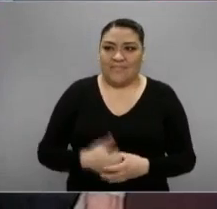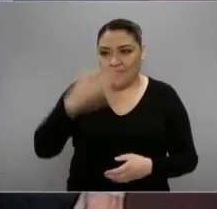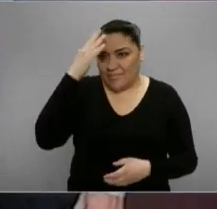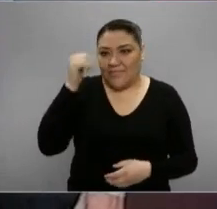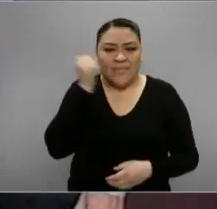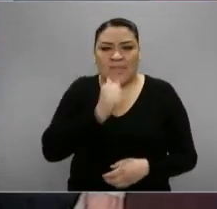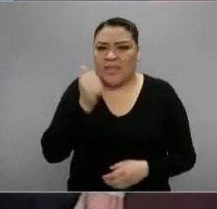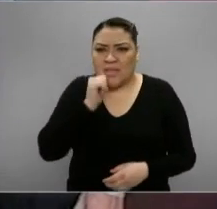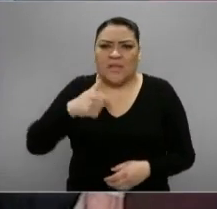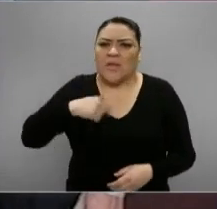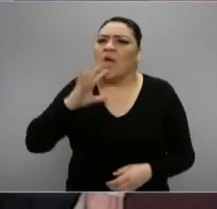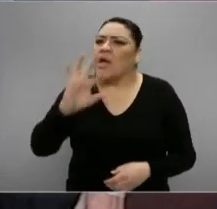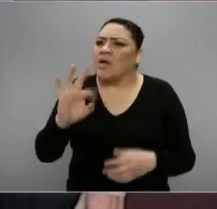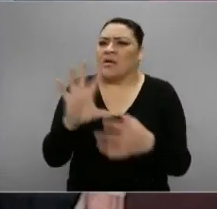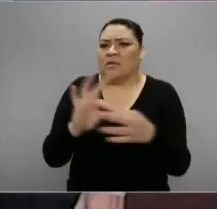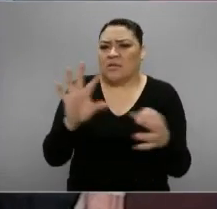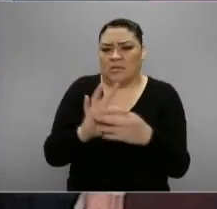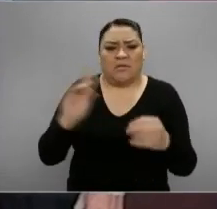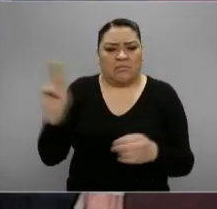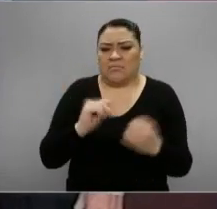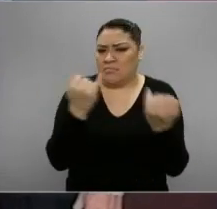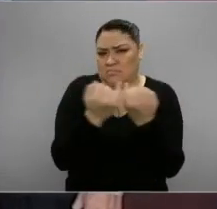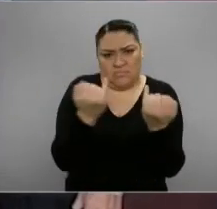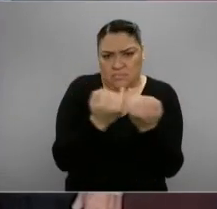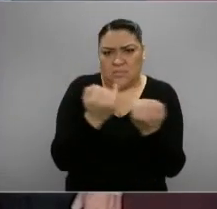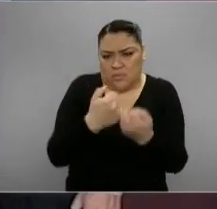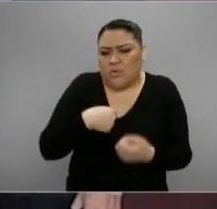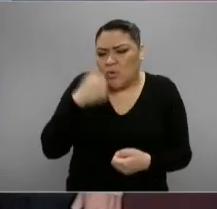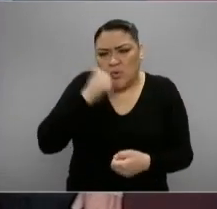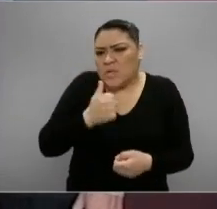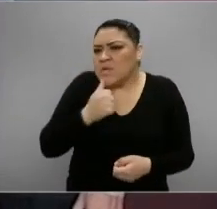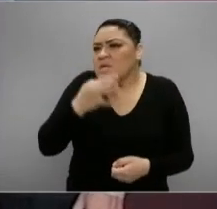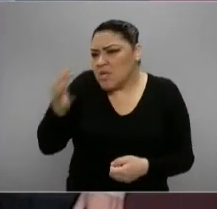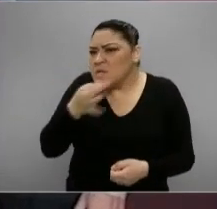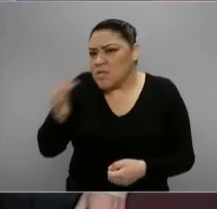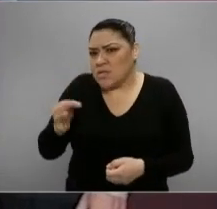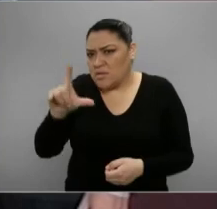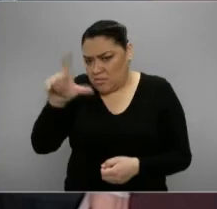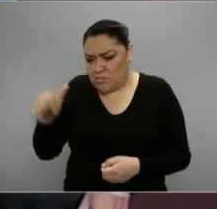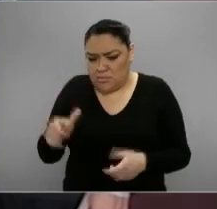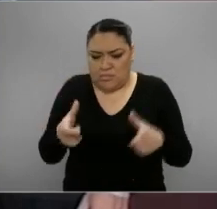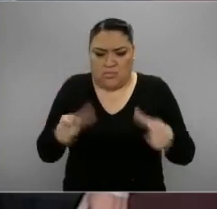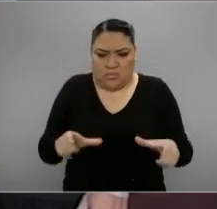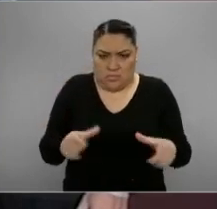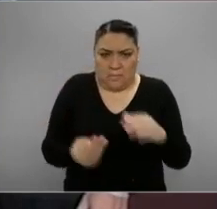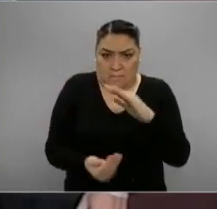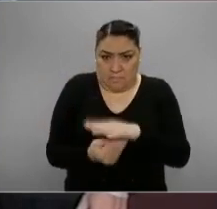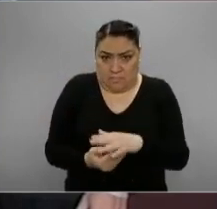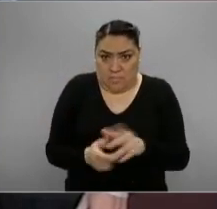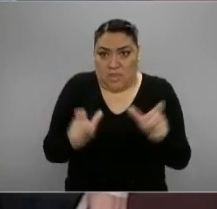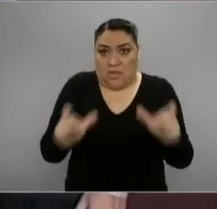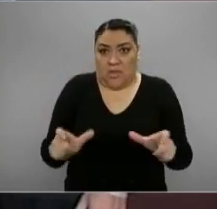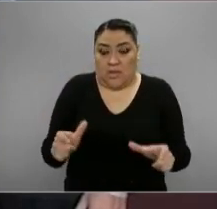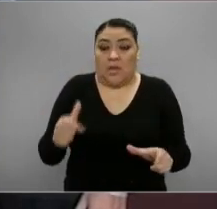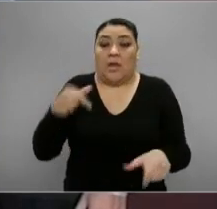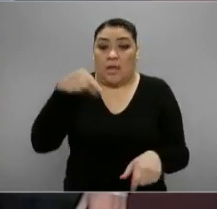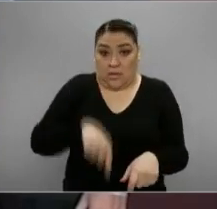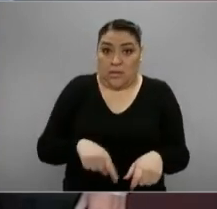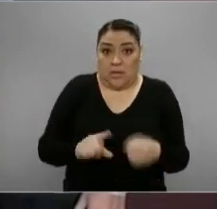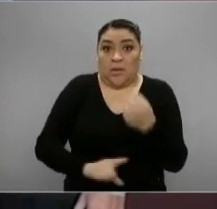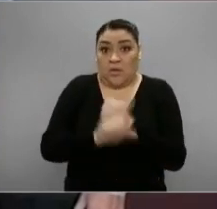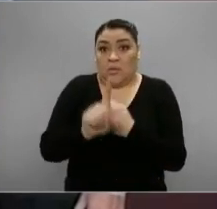Siempre te he comentado yo a ti, después de los reportes de la mesa de seguridad, que he sentido que el talón de Aquiles